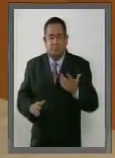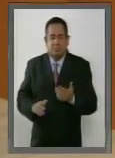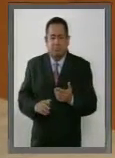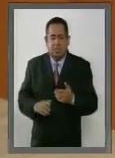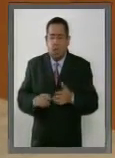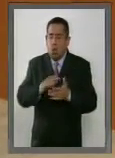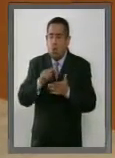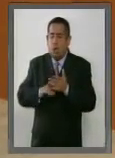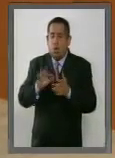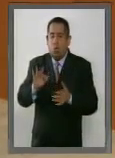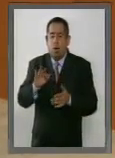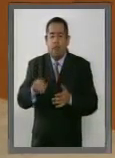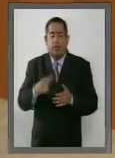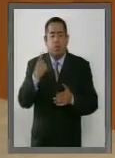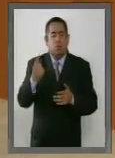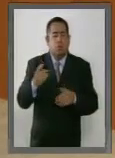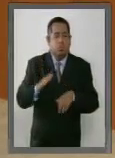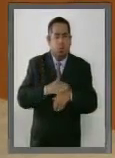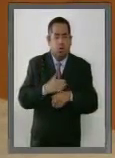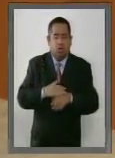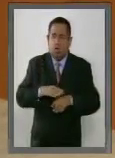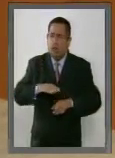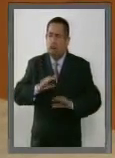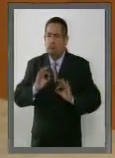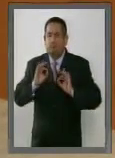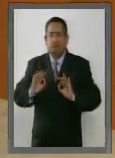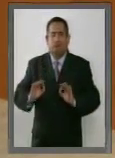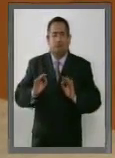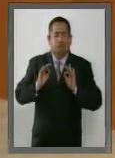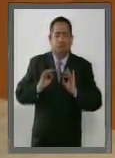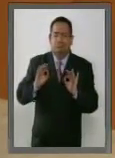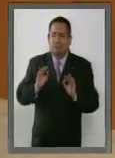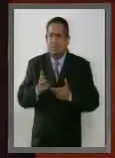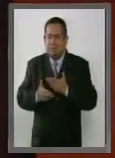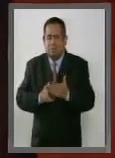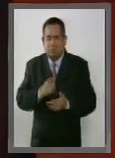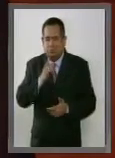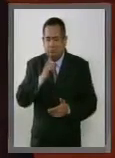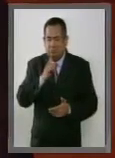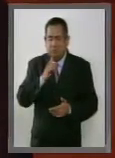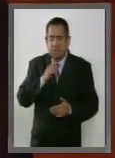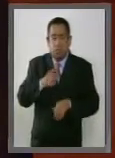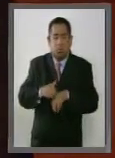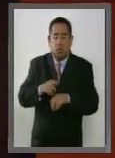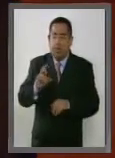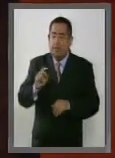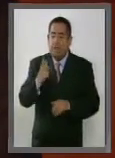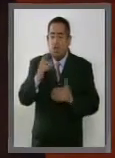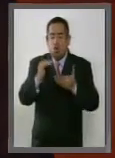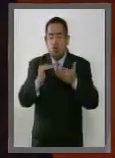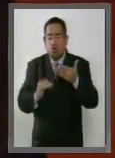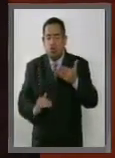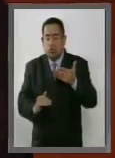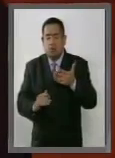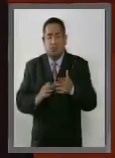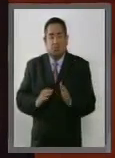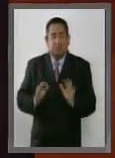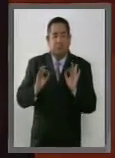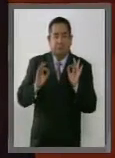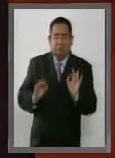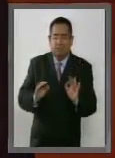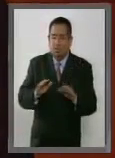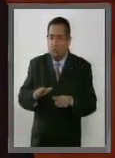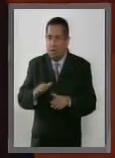41 por la satisfacción de servicios, el lugar 38 por la satisfacción